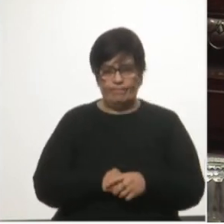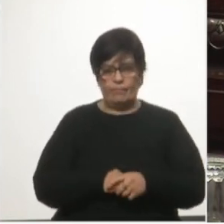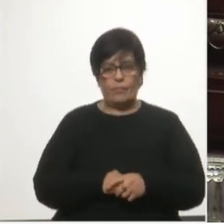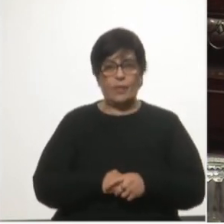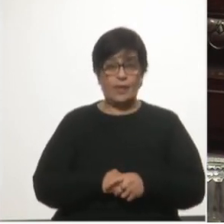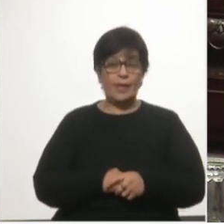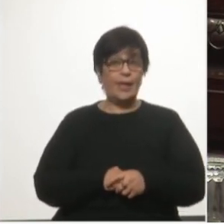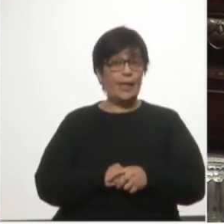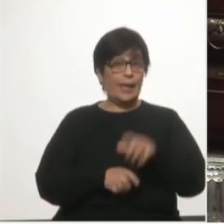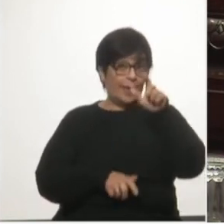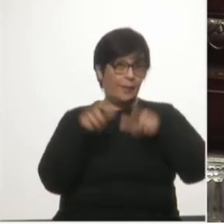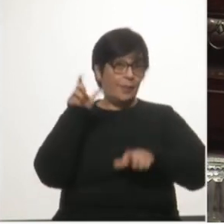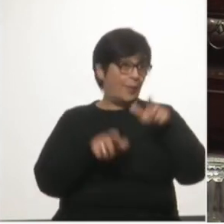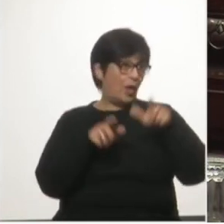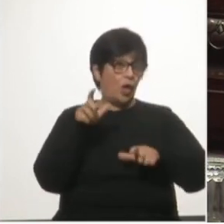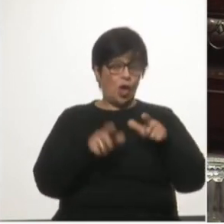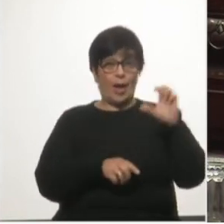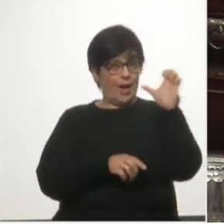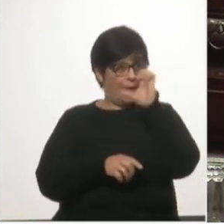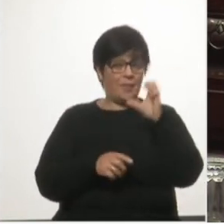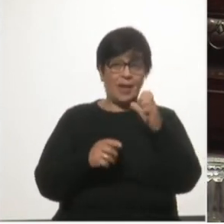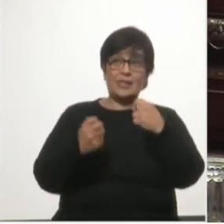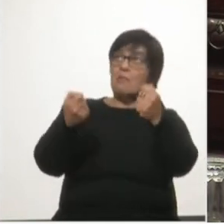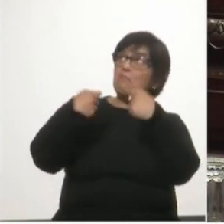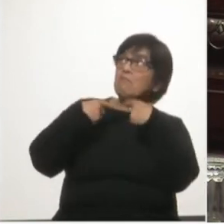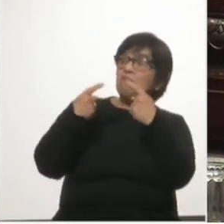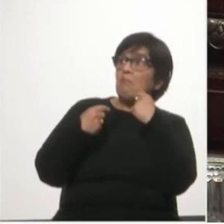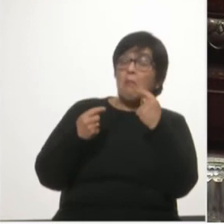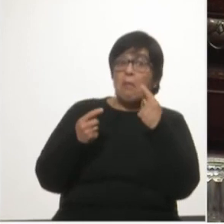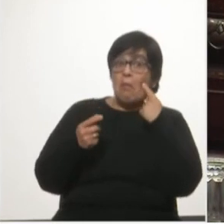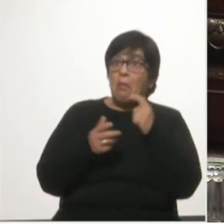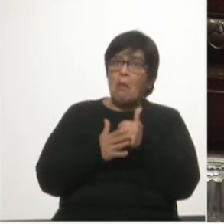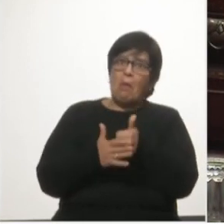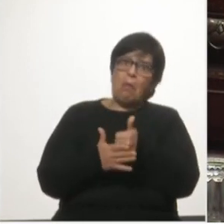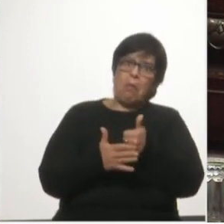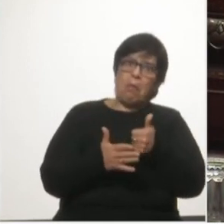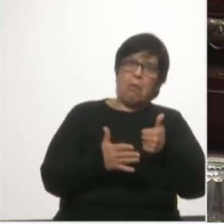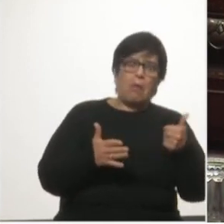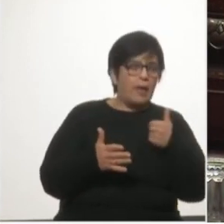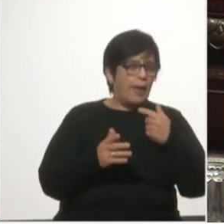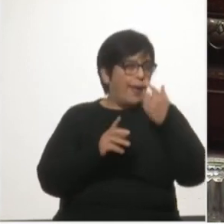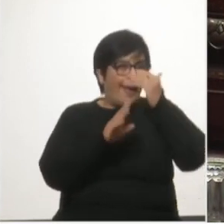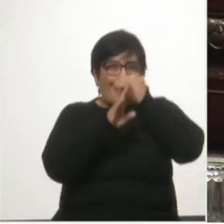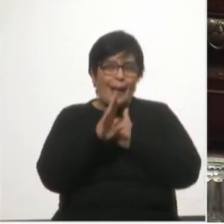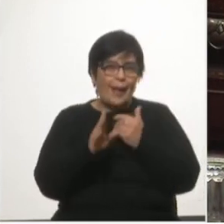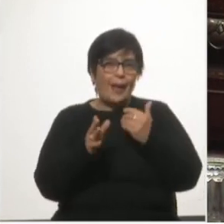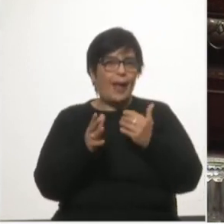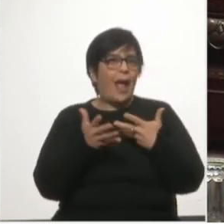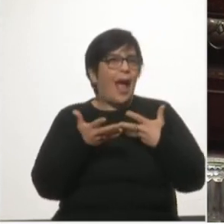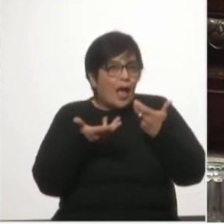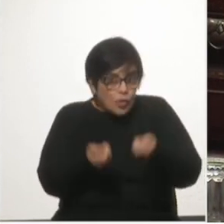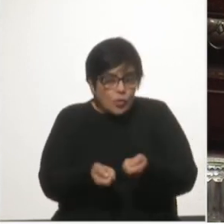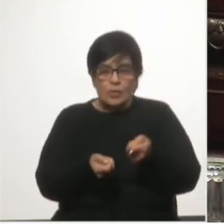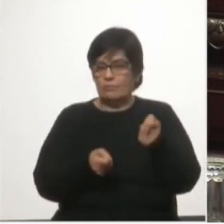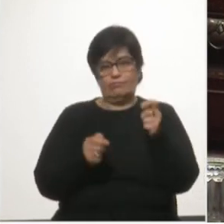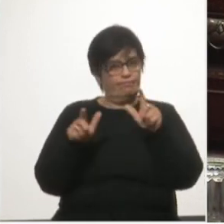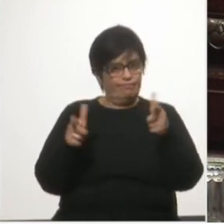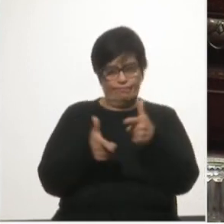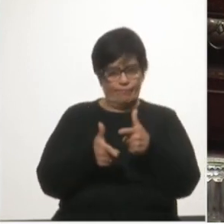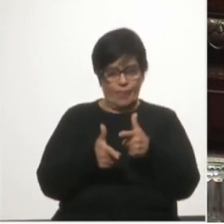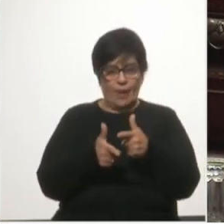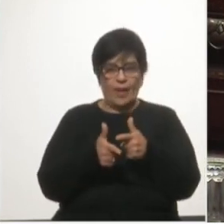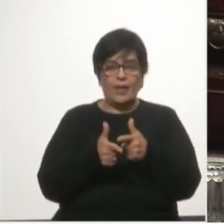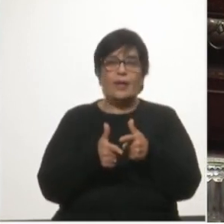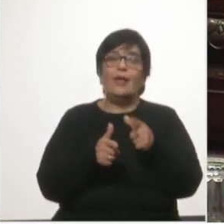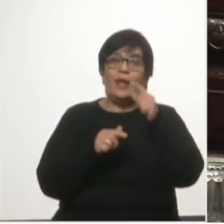Los importadores, por su lado, quedan fuera de la rebaja de tarifas comprometida. El acuerdo